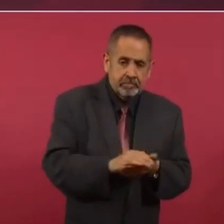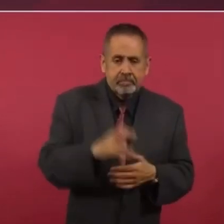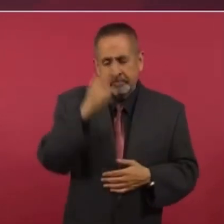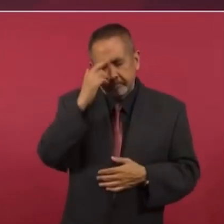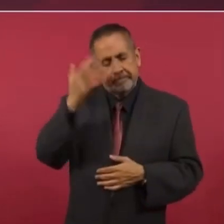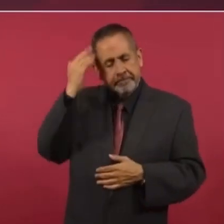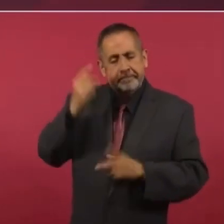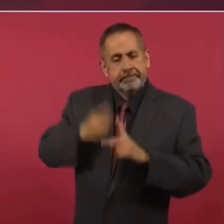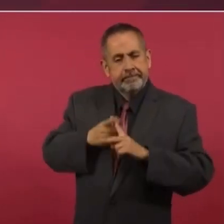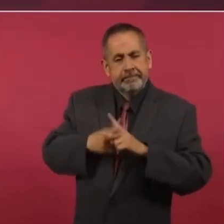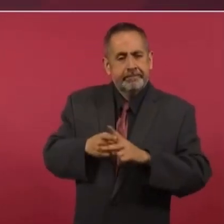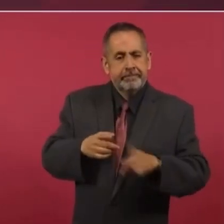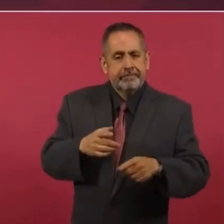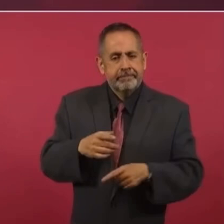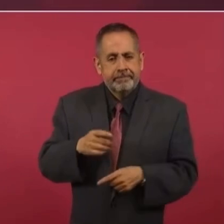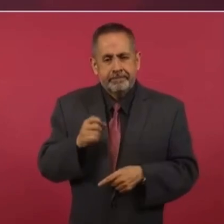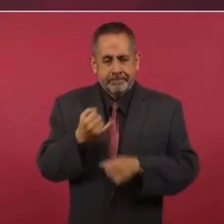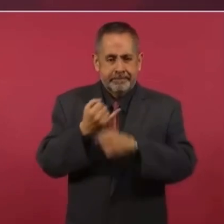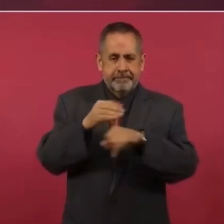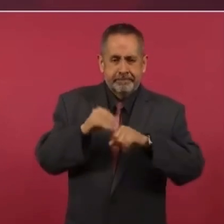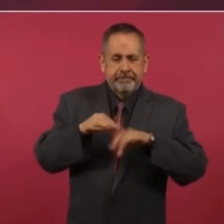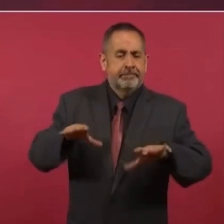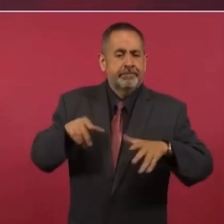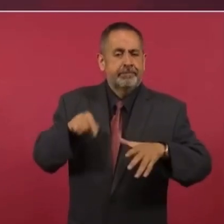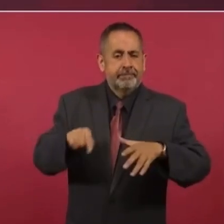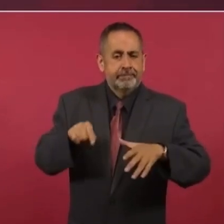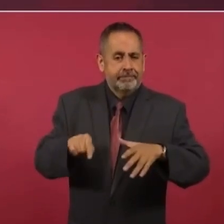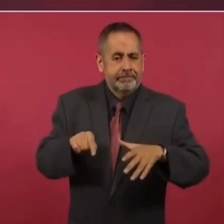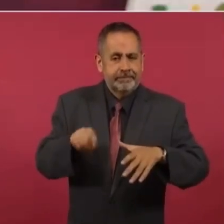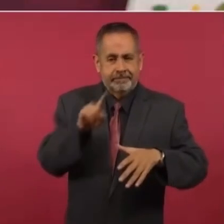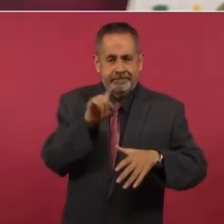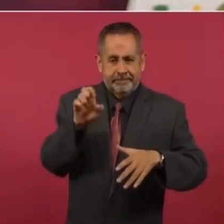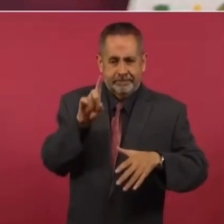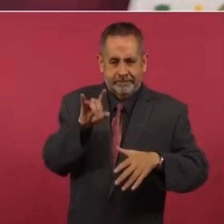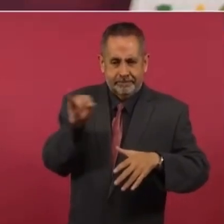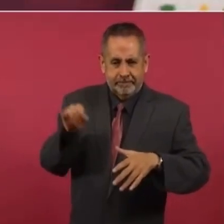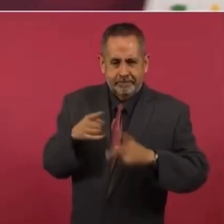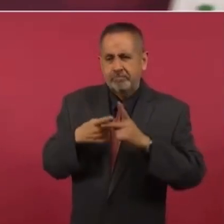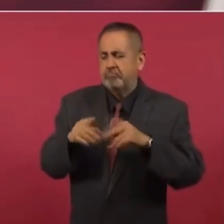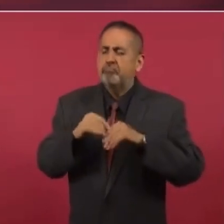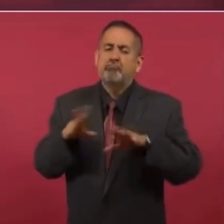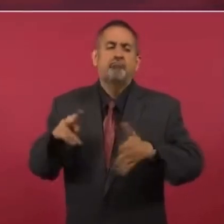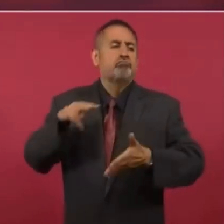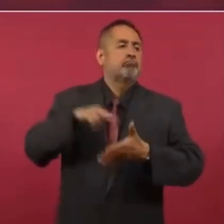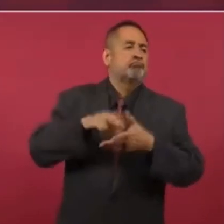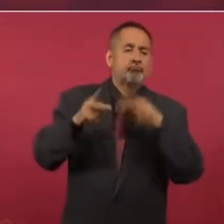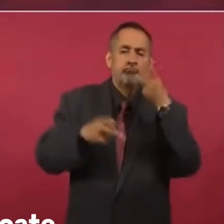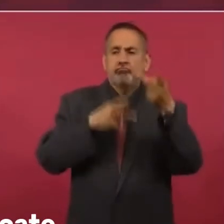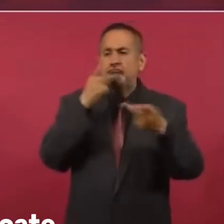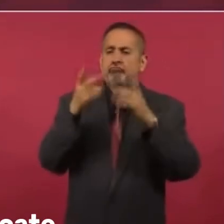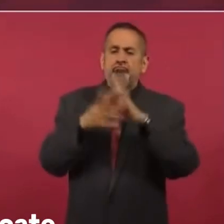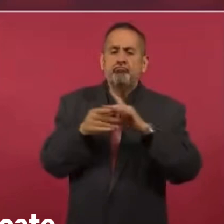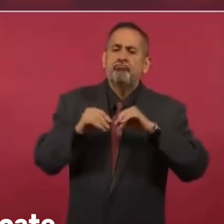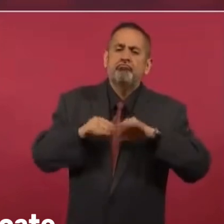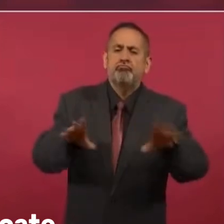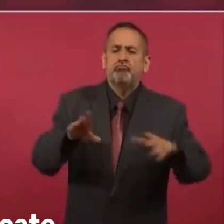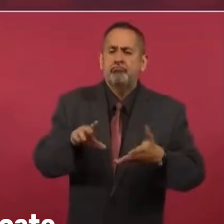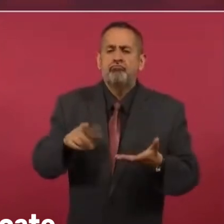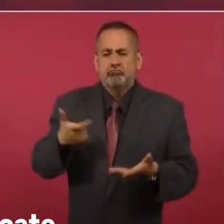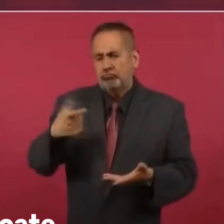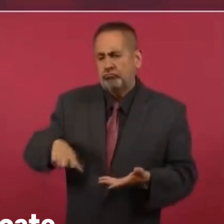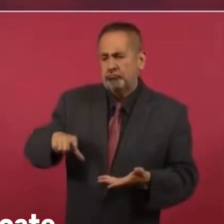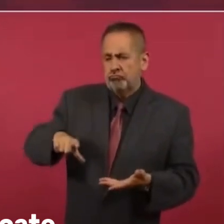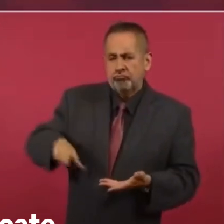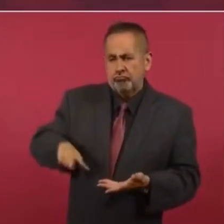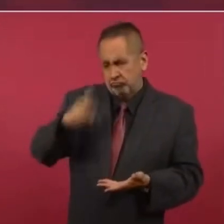en su informe Cedillo, cuando da a conocer que se iba a llevar